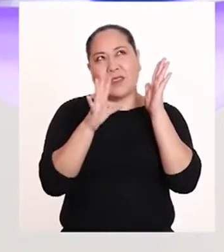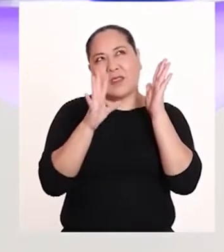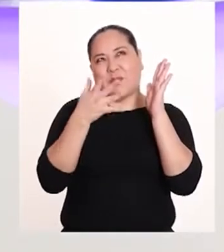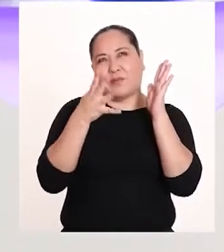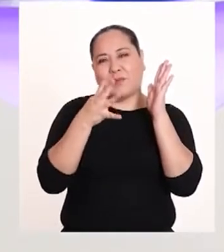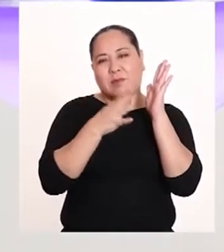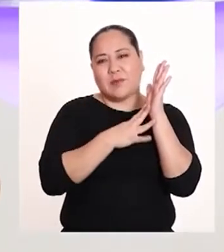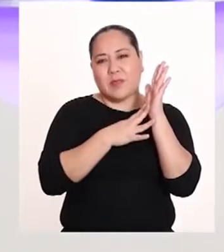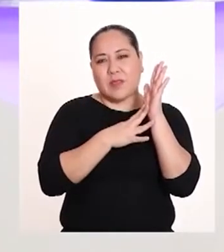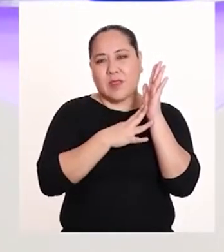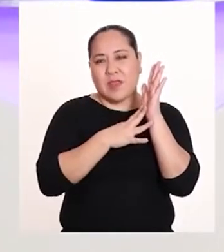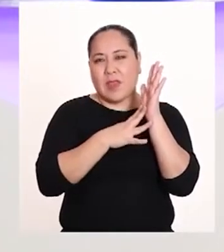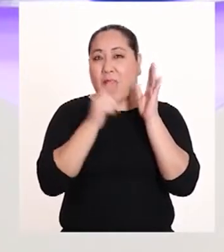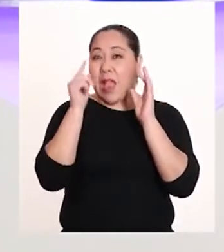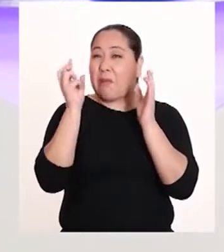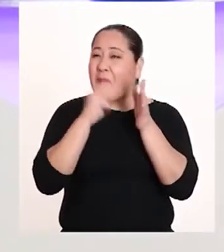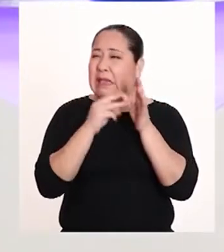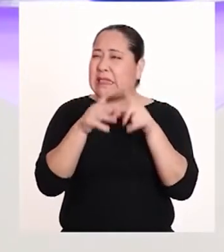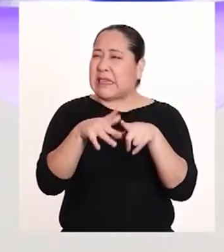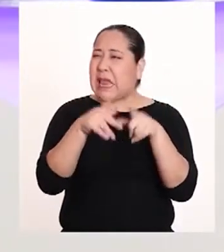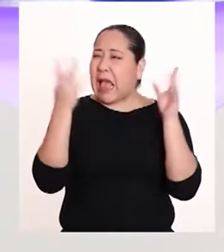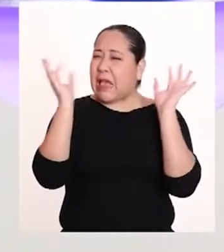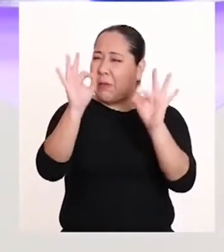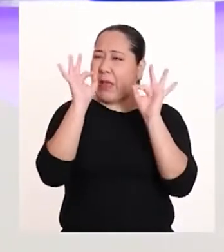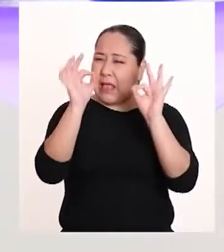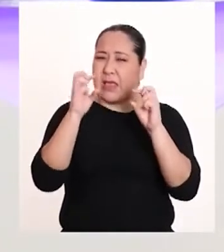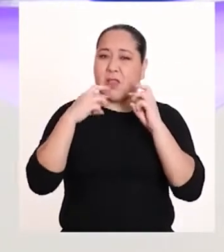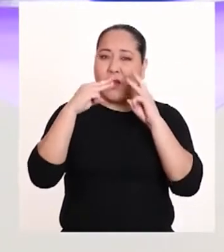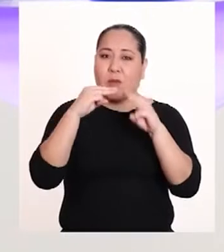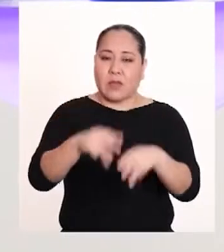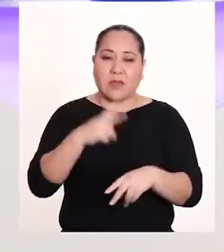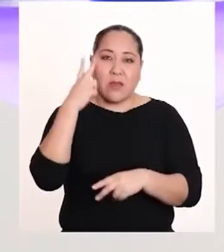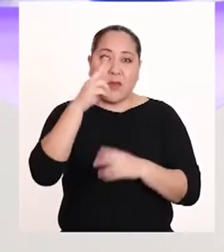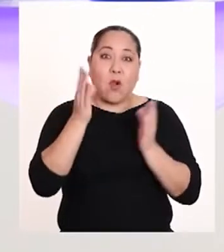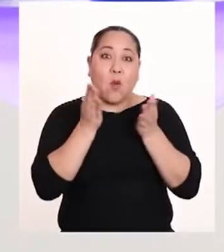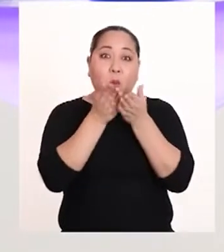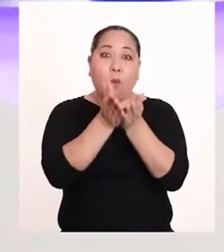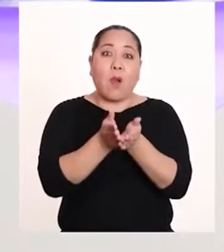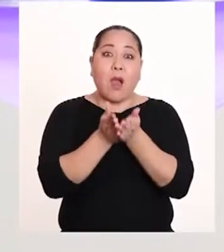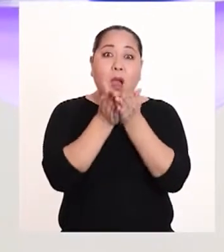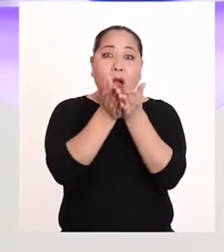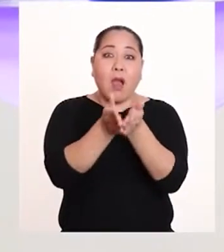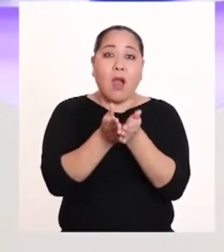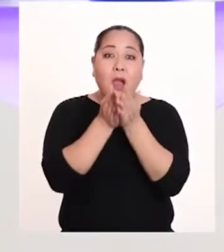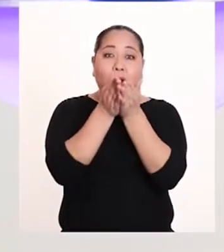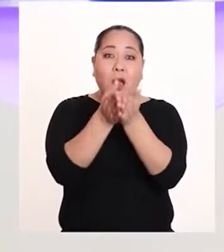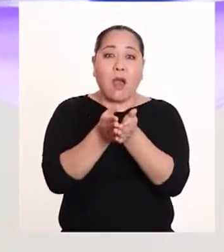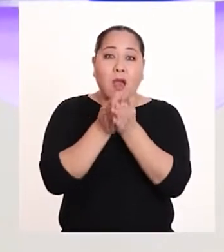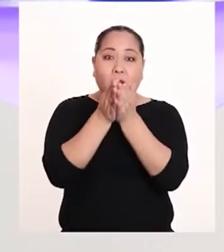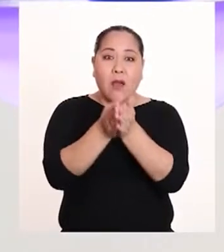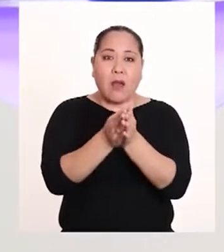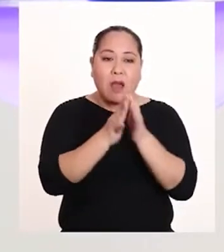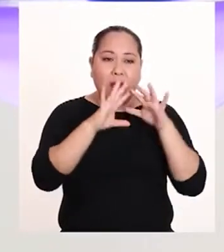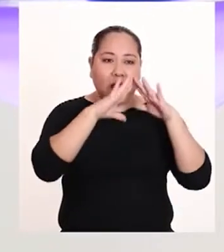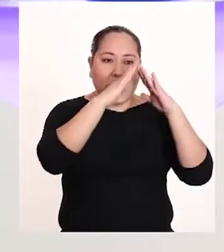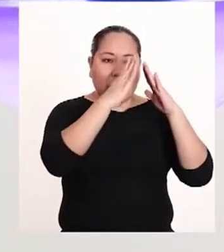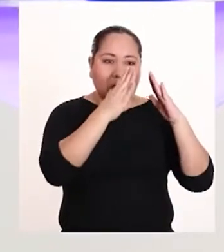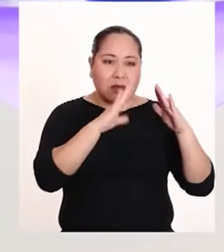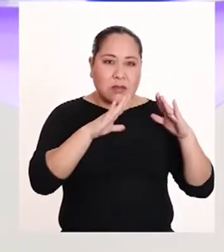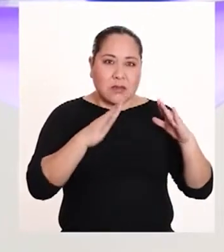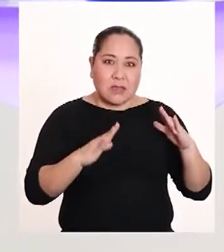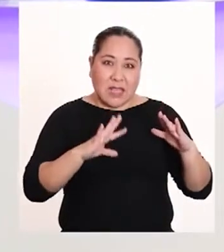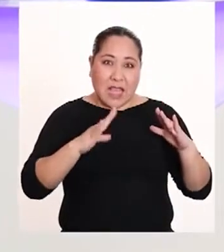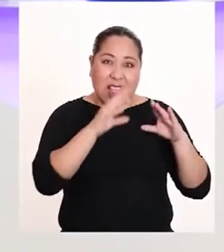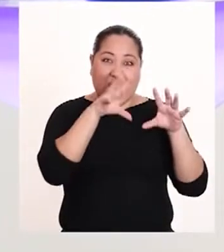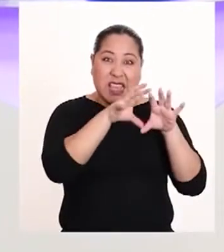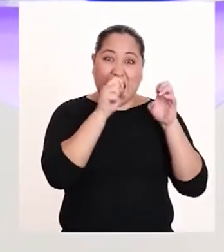como el mayor peligro en el mar. Y se veía un barco que se acercaba a una especie de témpano gigante